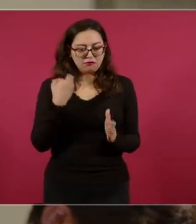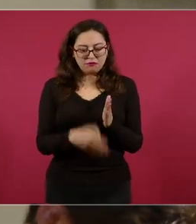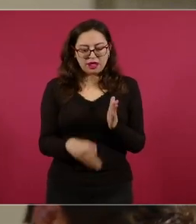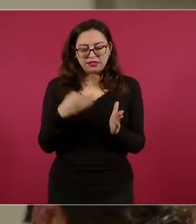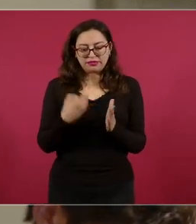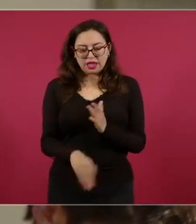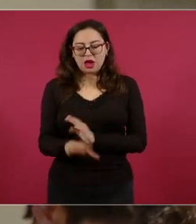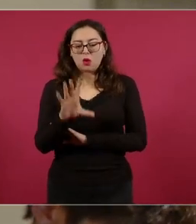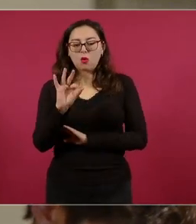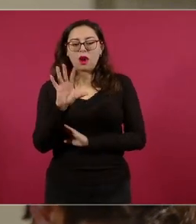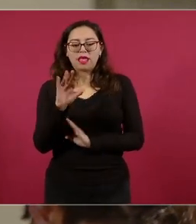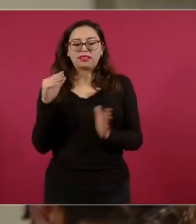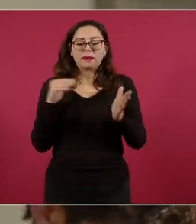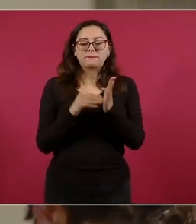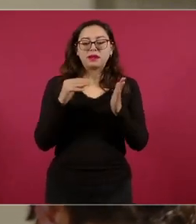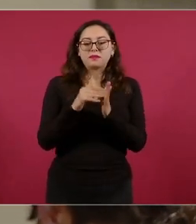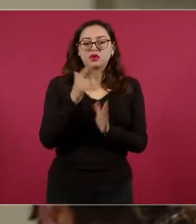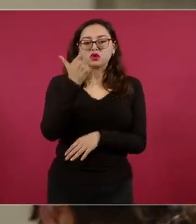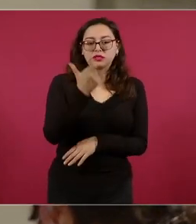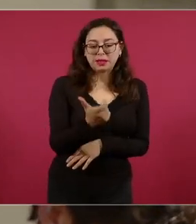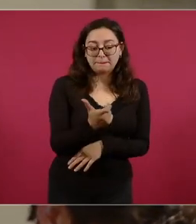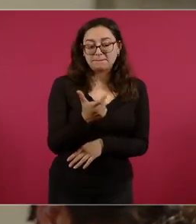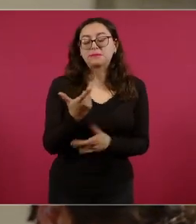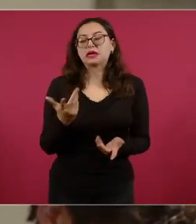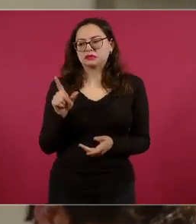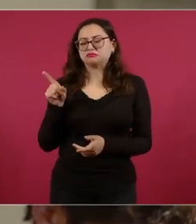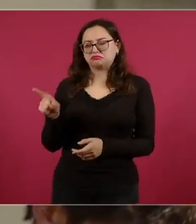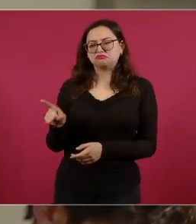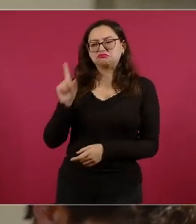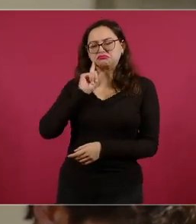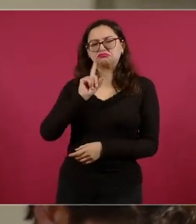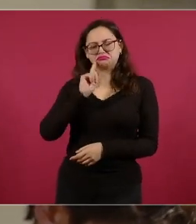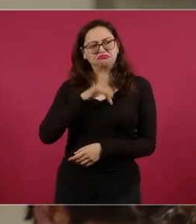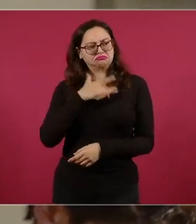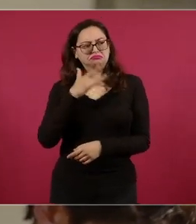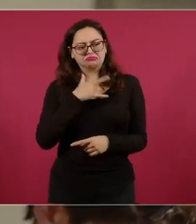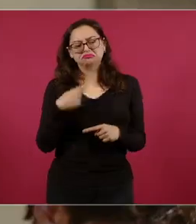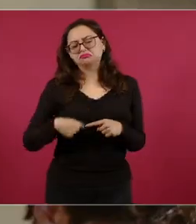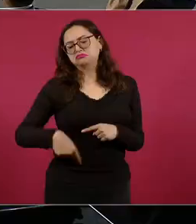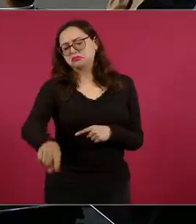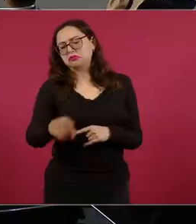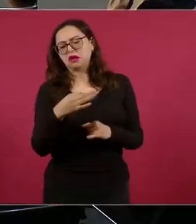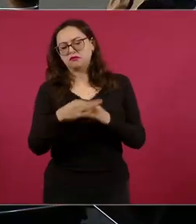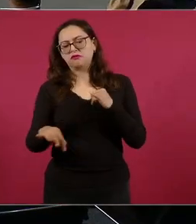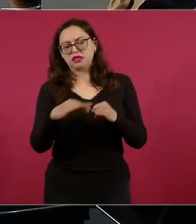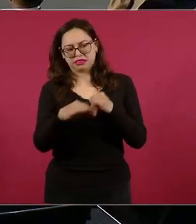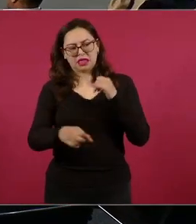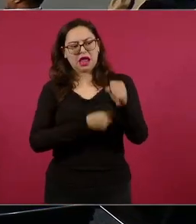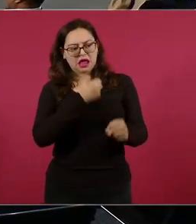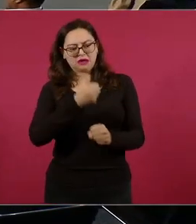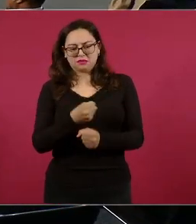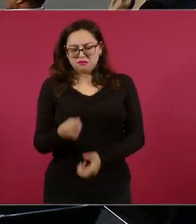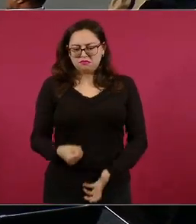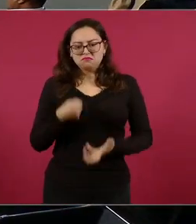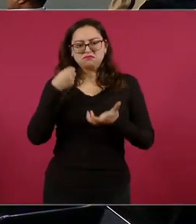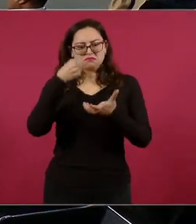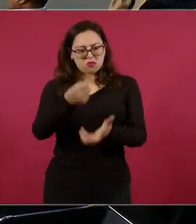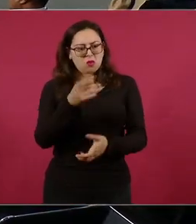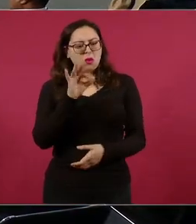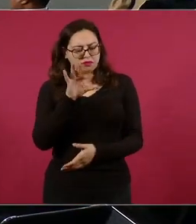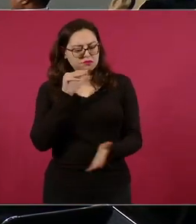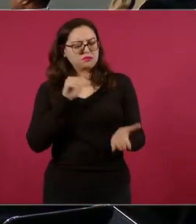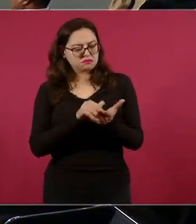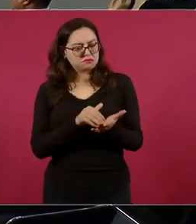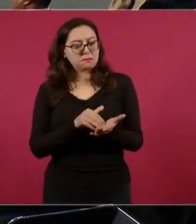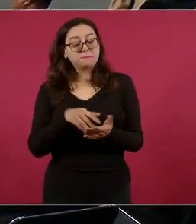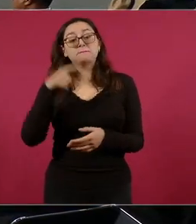de pesos a finales de este año y el 25 en los polos de desarrollo para